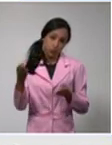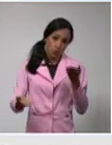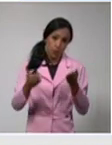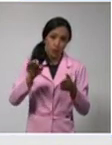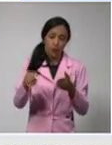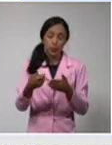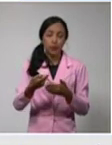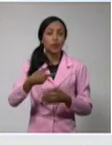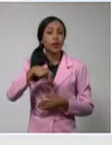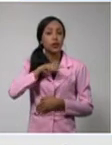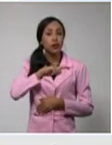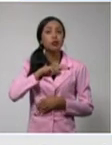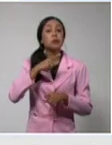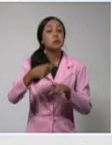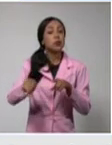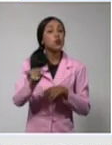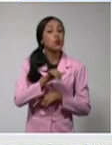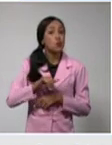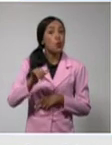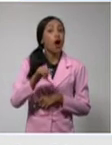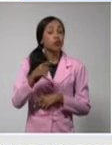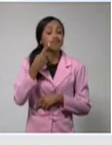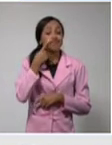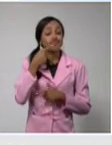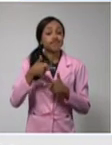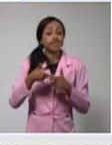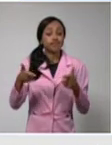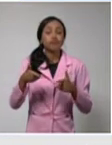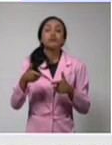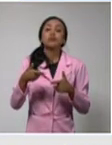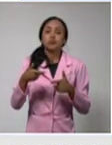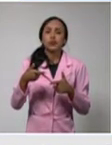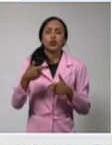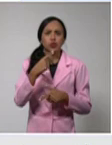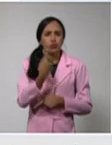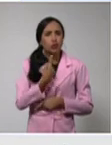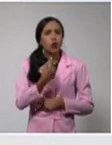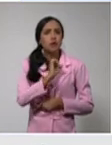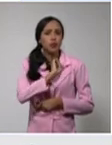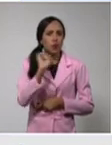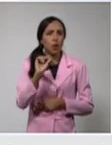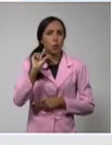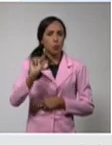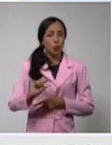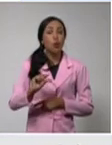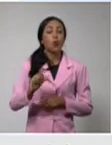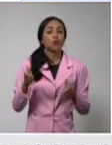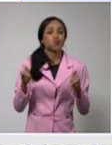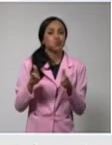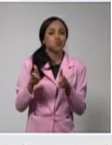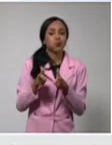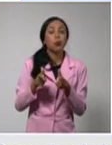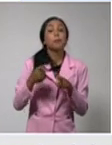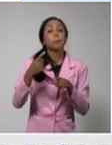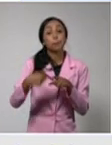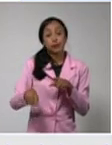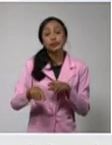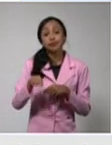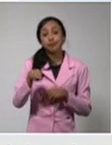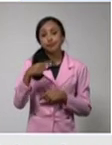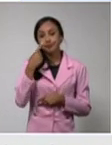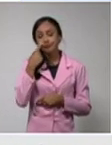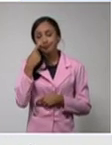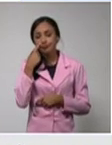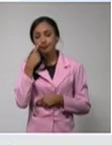Todavía alto. Se había logrado una disminución mayor, pero bueno, inferior al día anterior. El mayor número en el